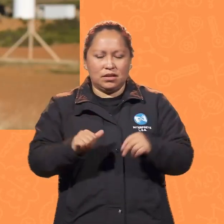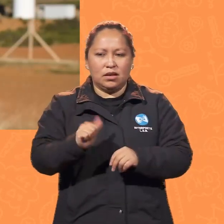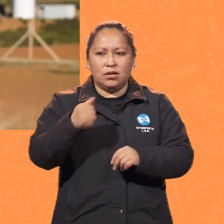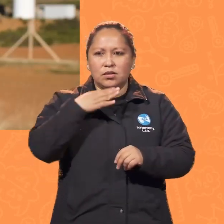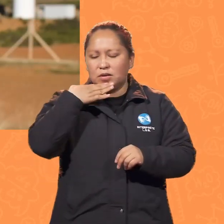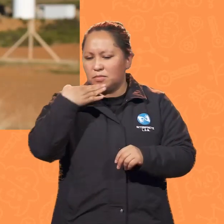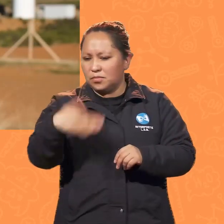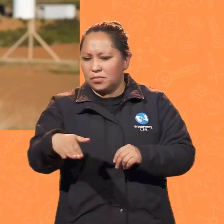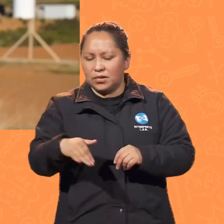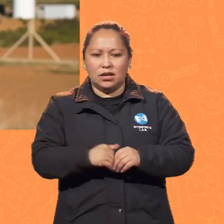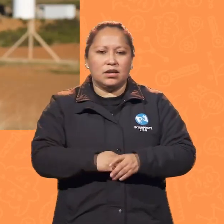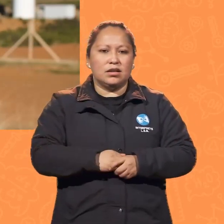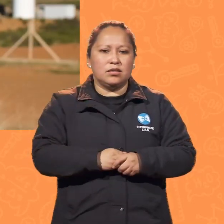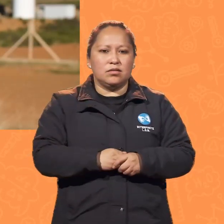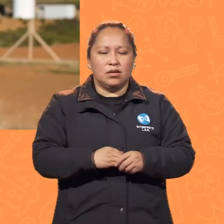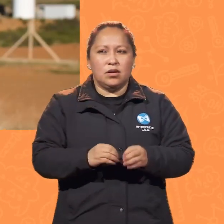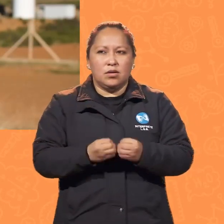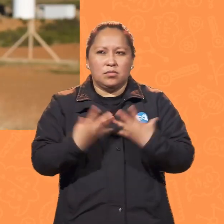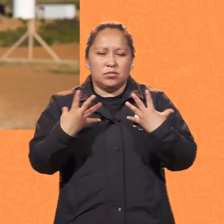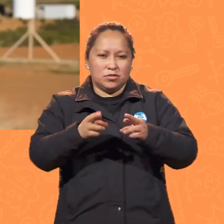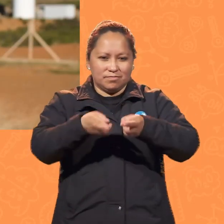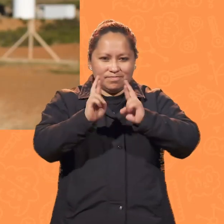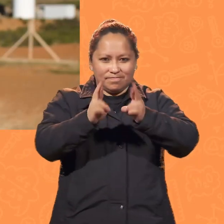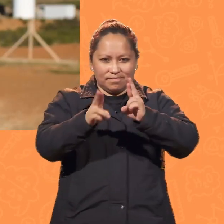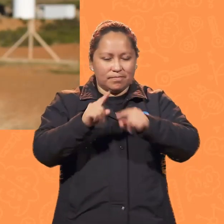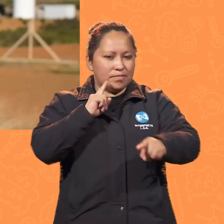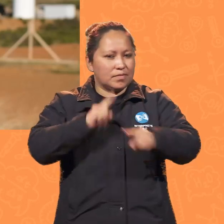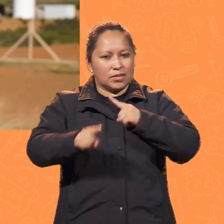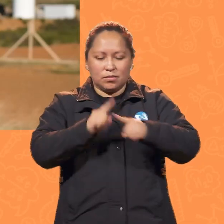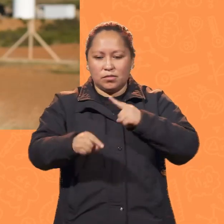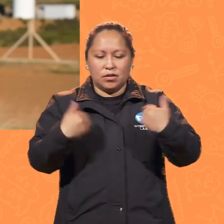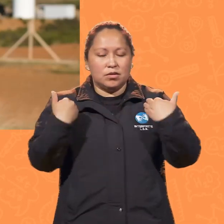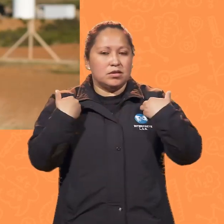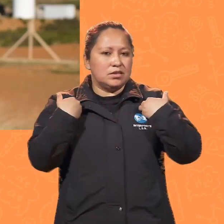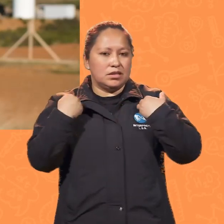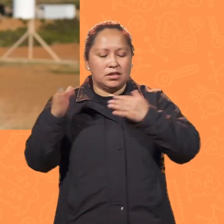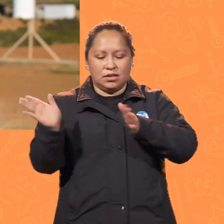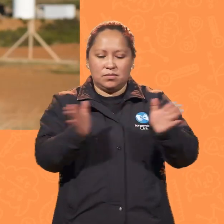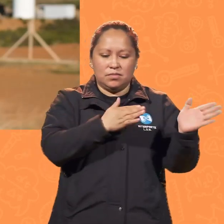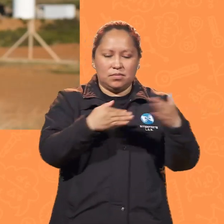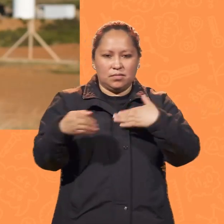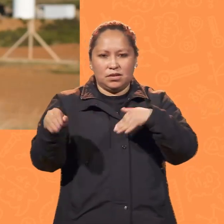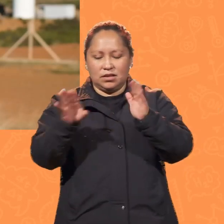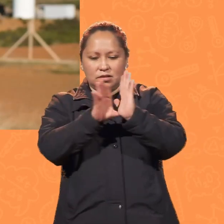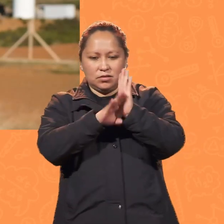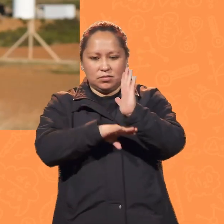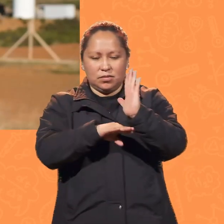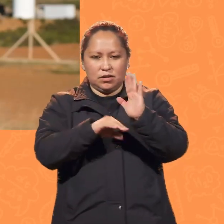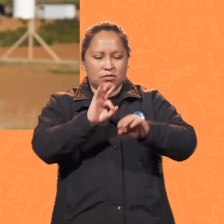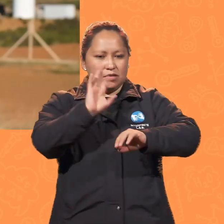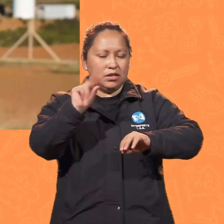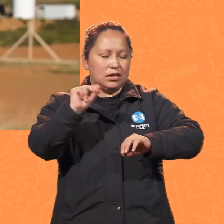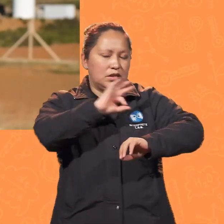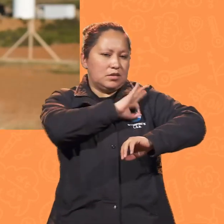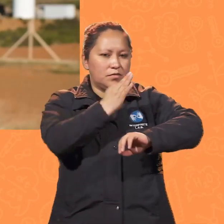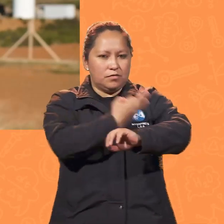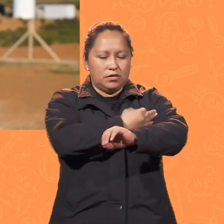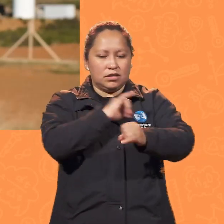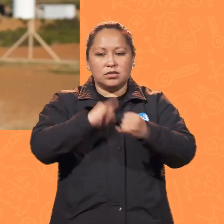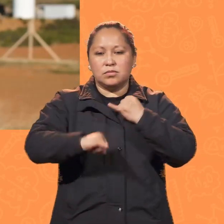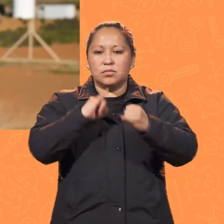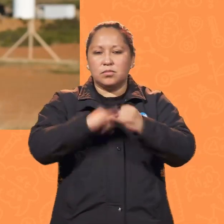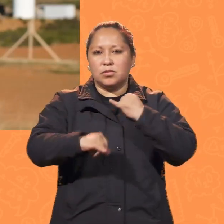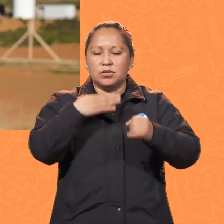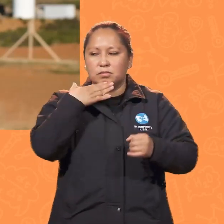trabajamos en un rango de velocidad, es decir, no podemos tener vientos muy bajos ni tampoco vientos muy turbulentos. Y por último,